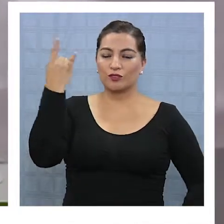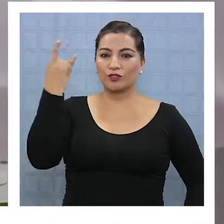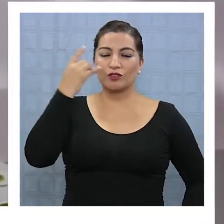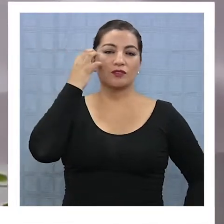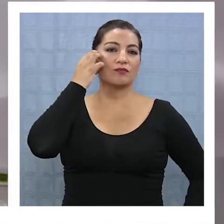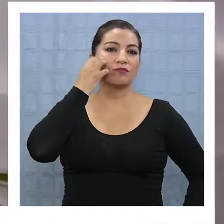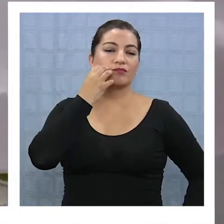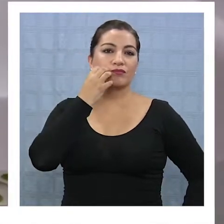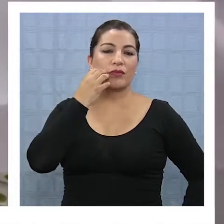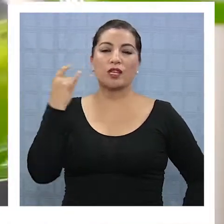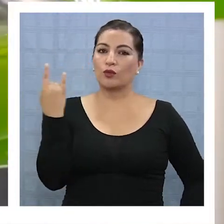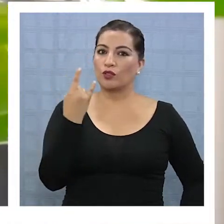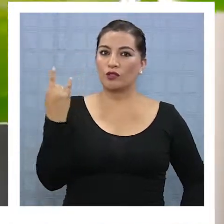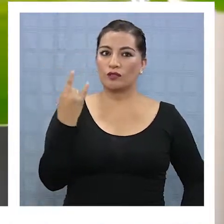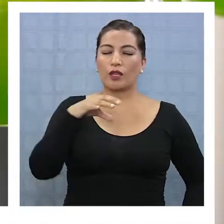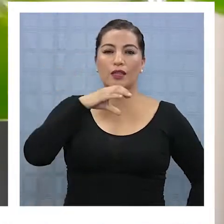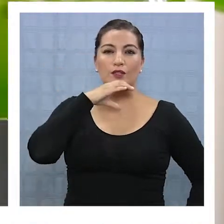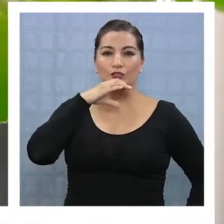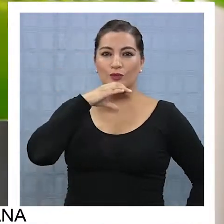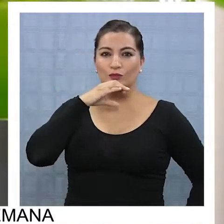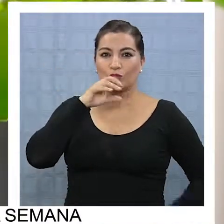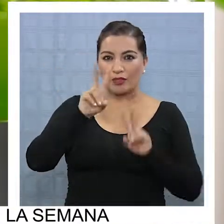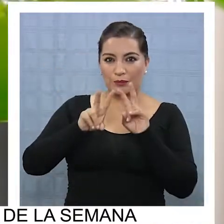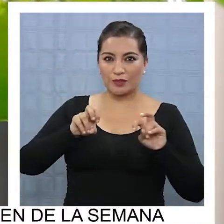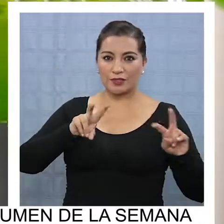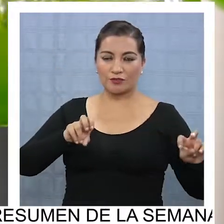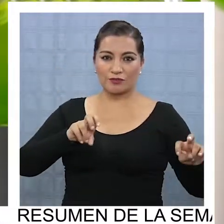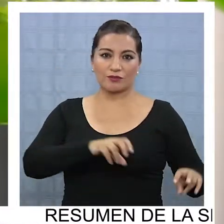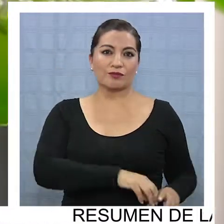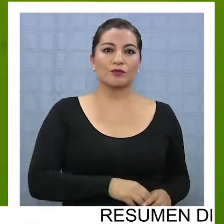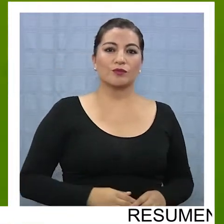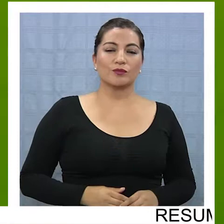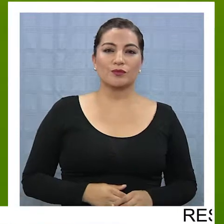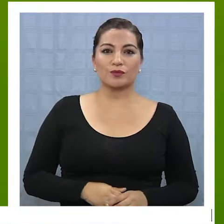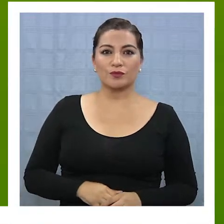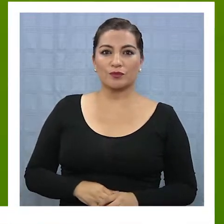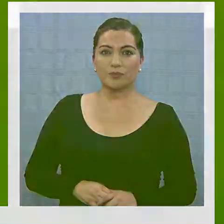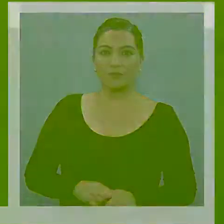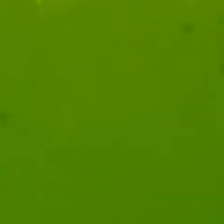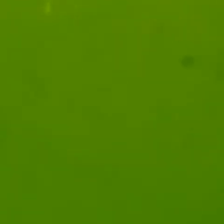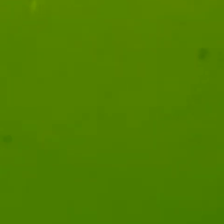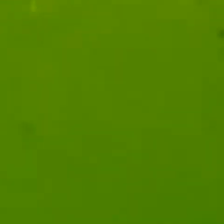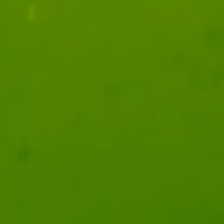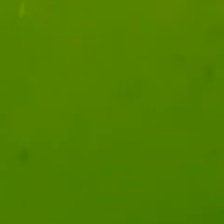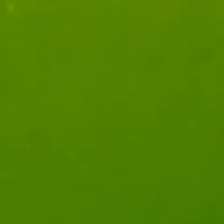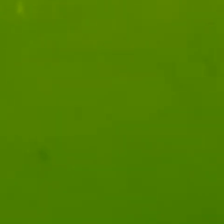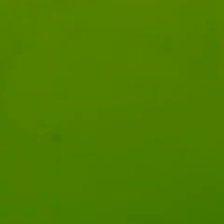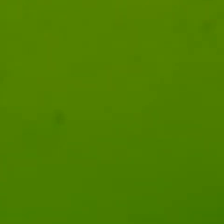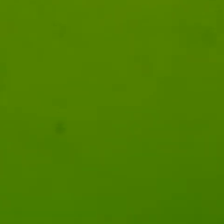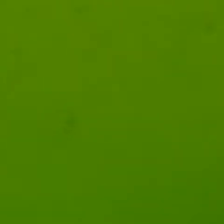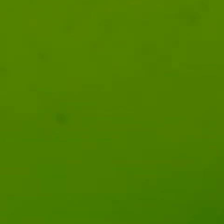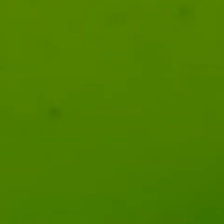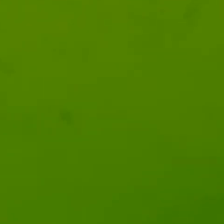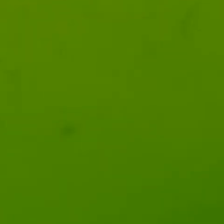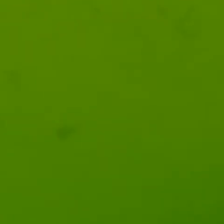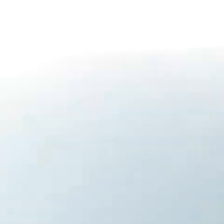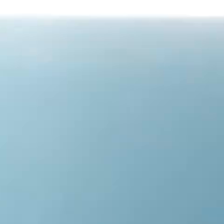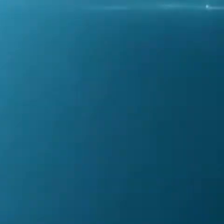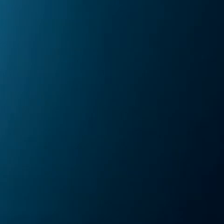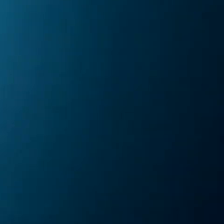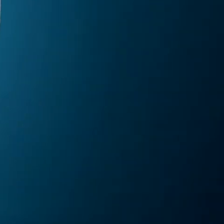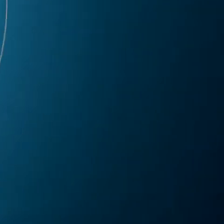investigadores de la Universidad de Concepción. El tema de agricultura es un tema relevante y nuestro expositor, ¿no es cierto?, nos va a...